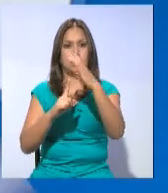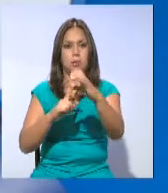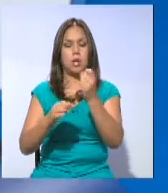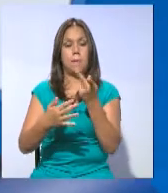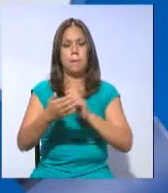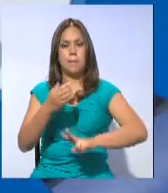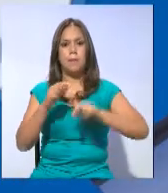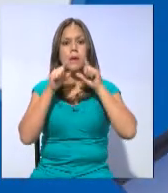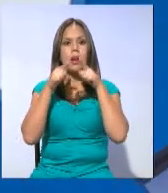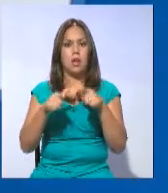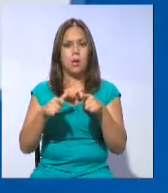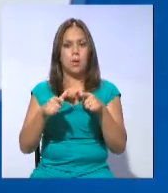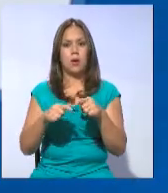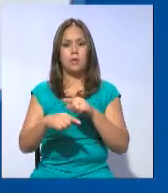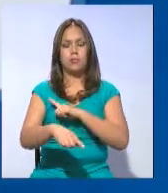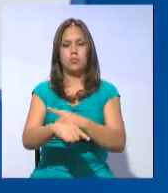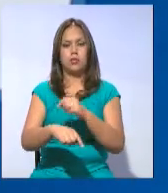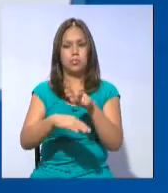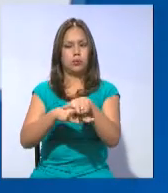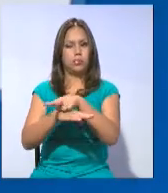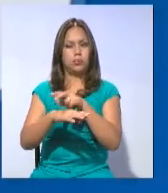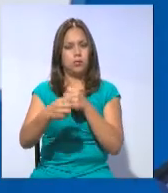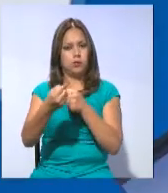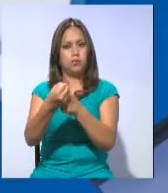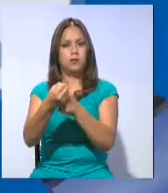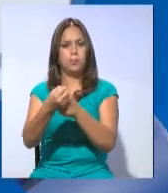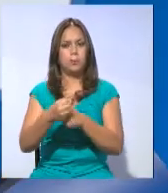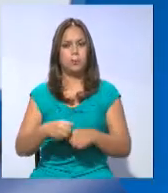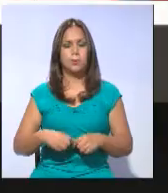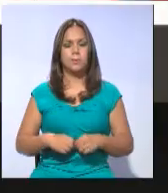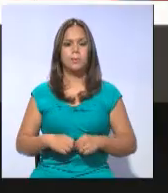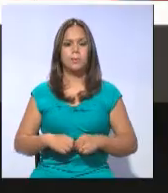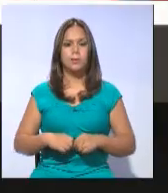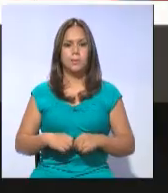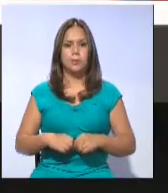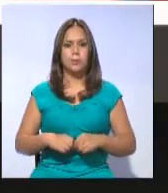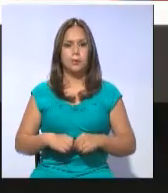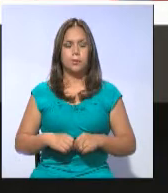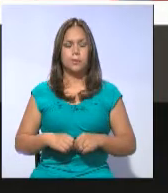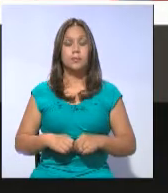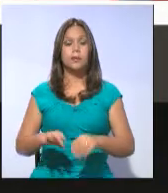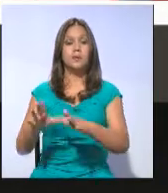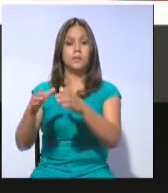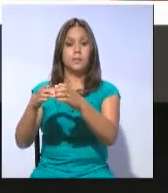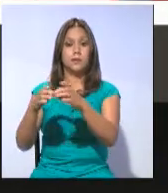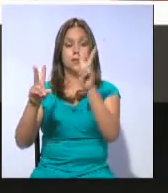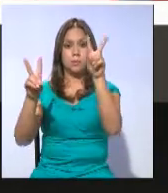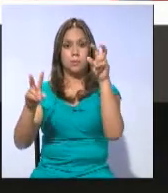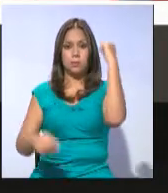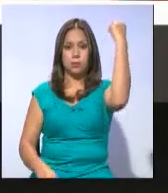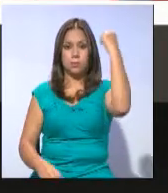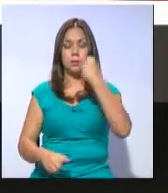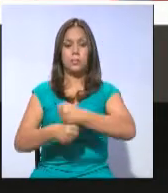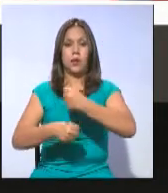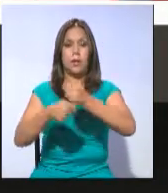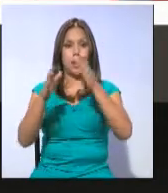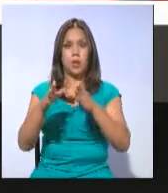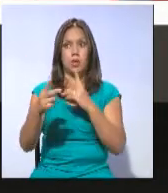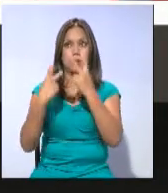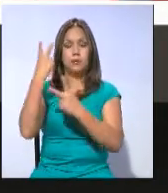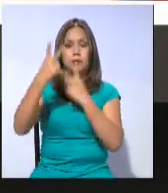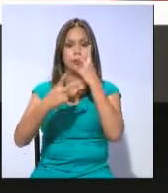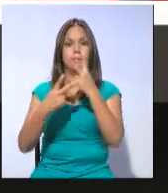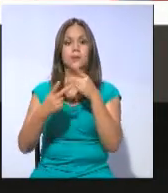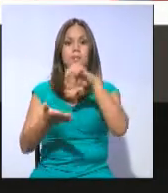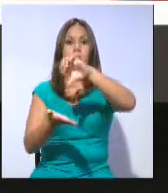regulación. Mariela Logroño, TVL Noticias. La Comisión de los Derechos de los Trabajadores visitó la ciudad